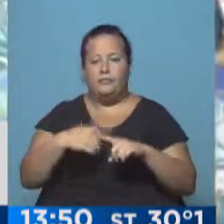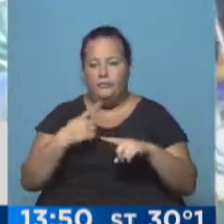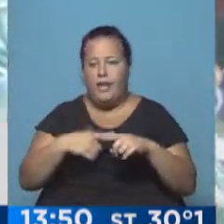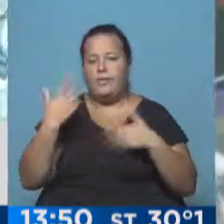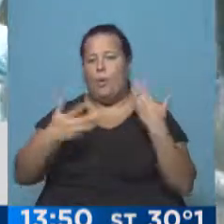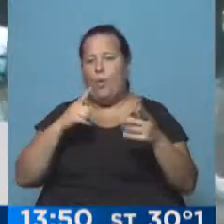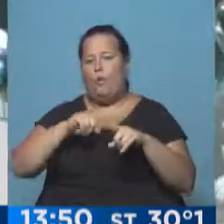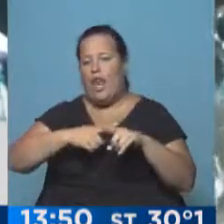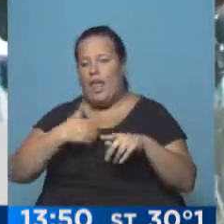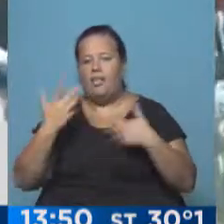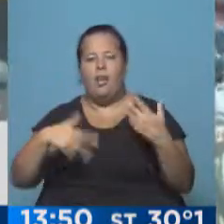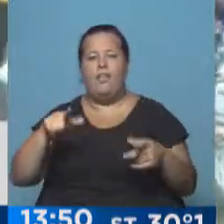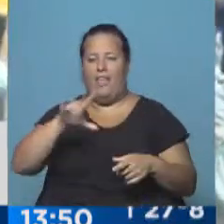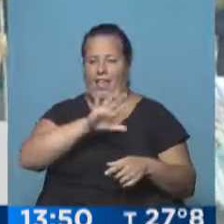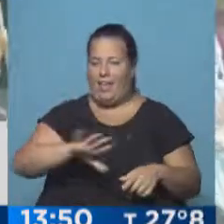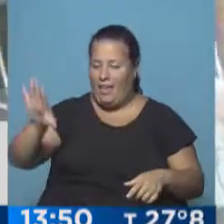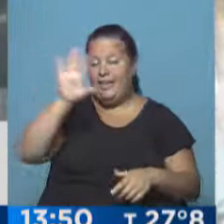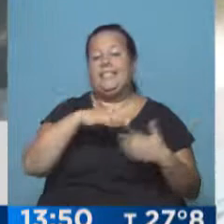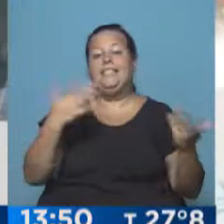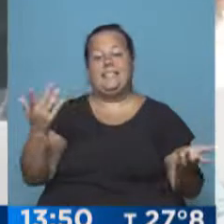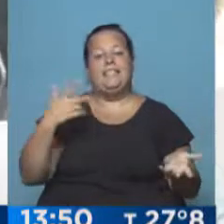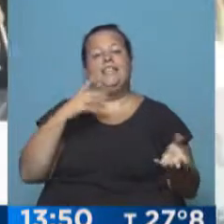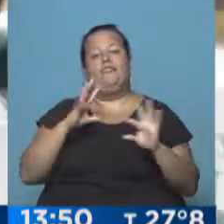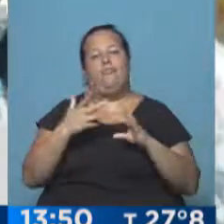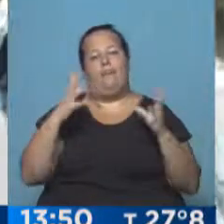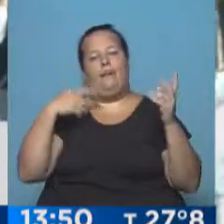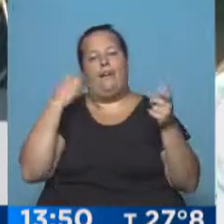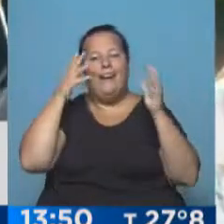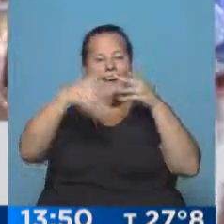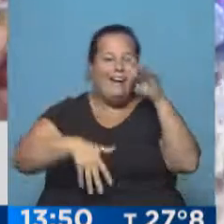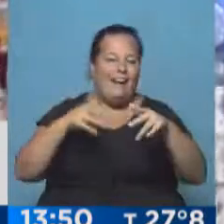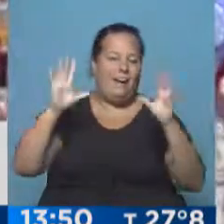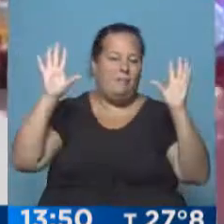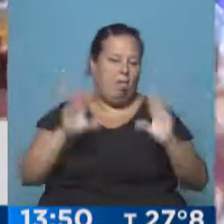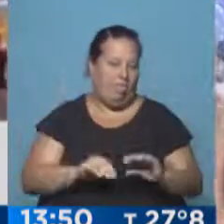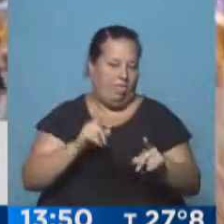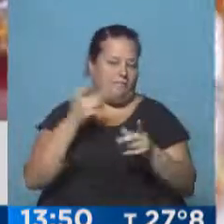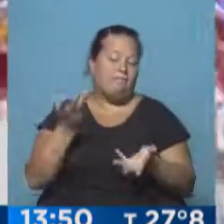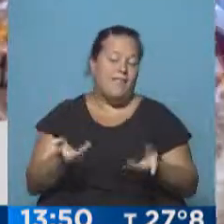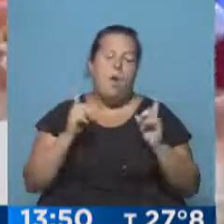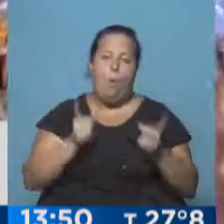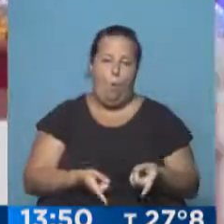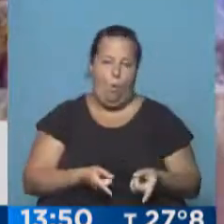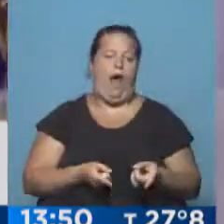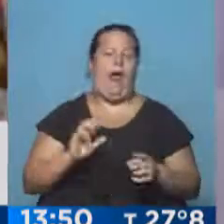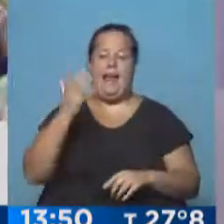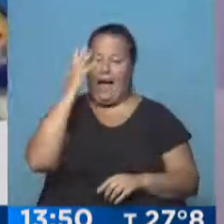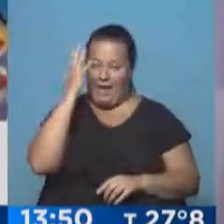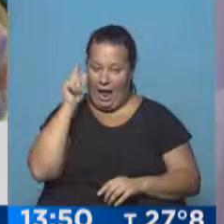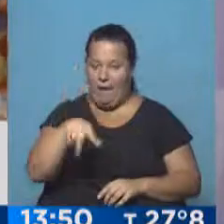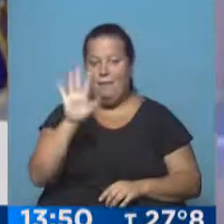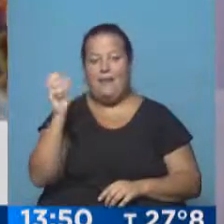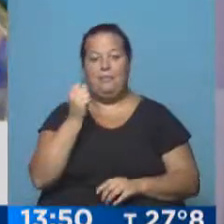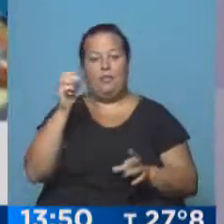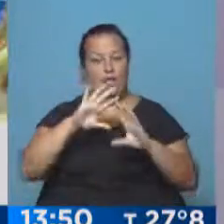eventos turísticos importantísimos en la región que, bueno, empañan de alguna manera la visita de montones de personas. Sin embargo, el Carnaval Este, el más